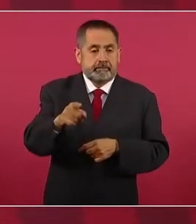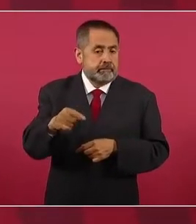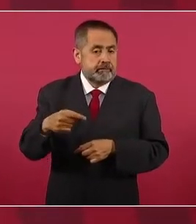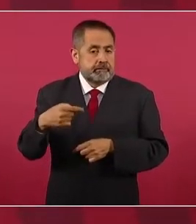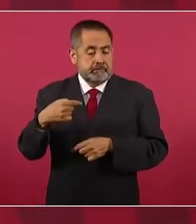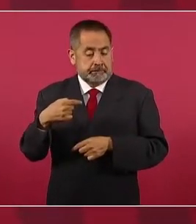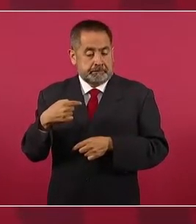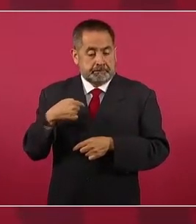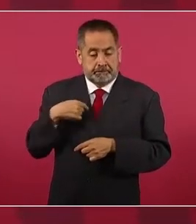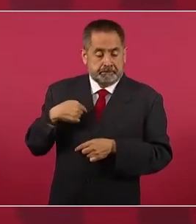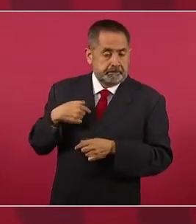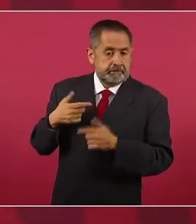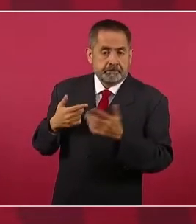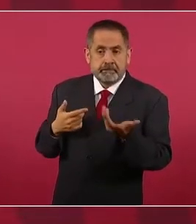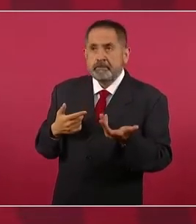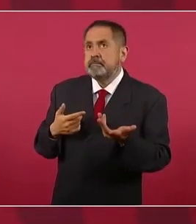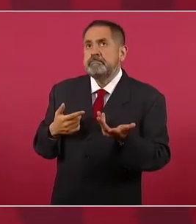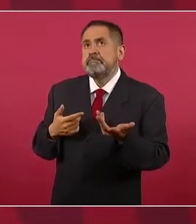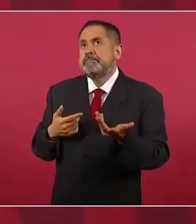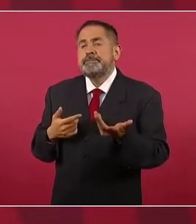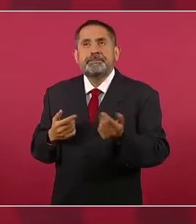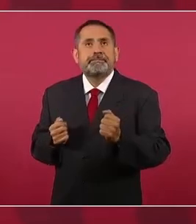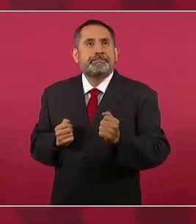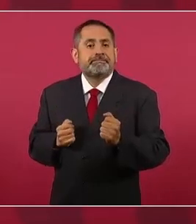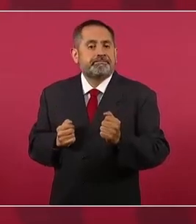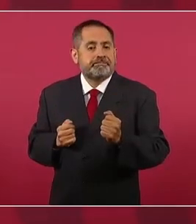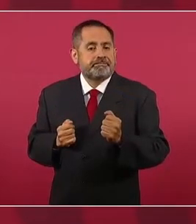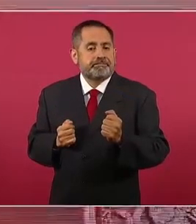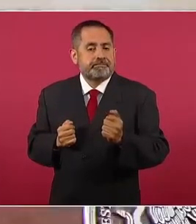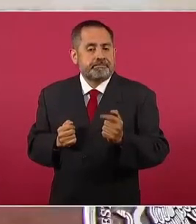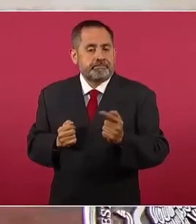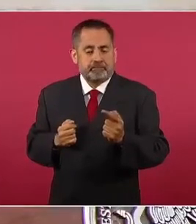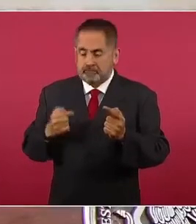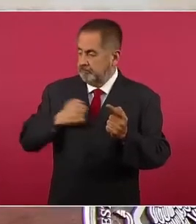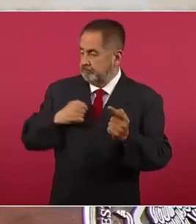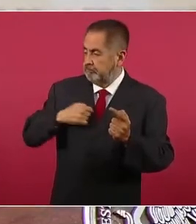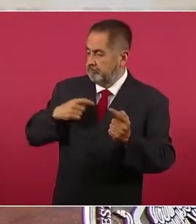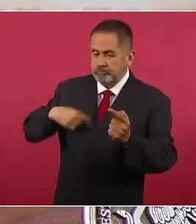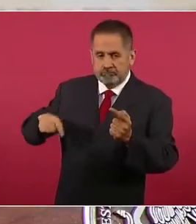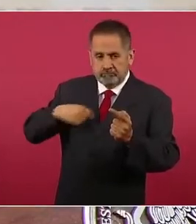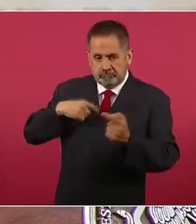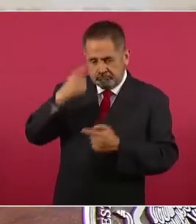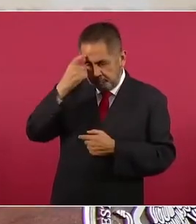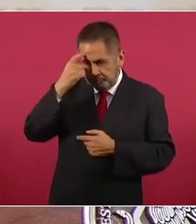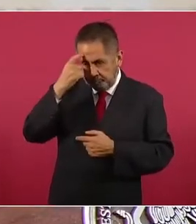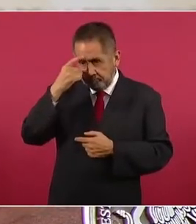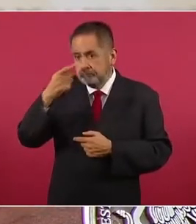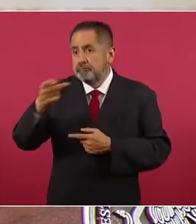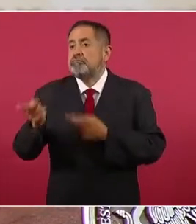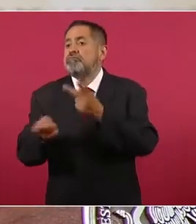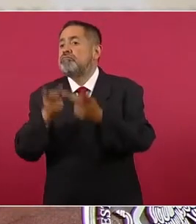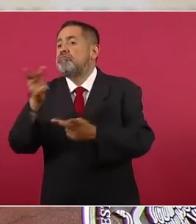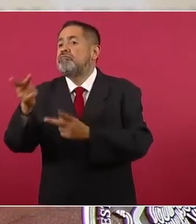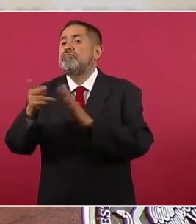nosotros, por voluntad de la gente,